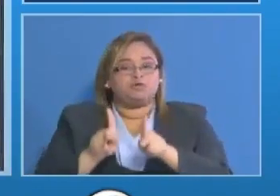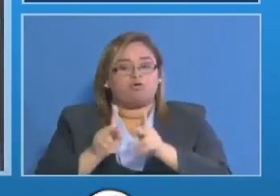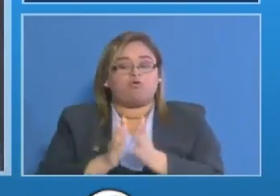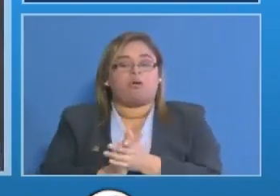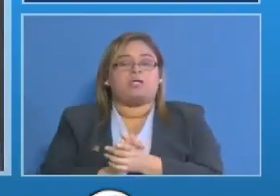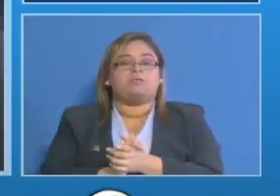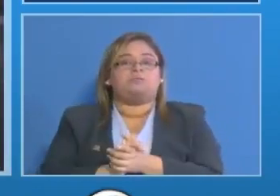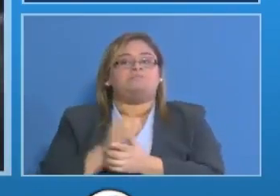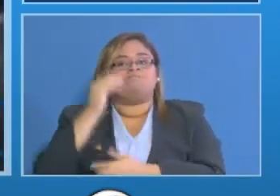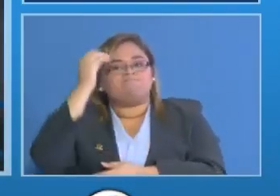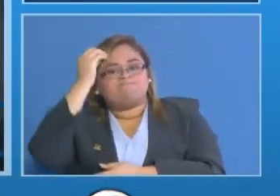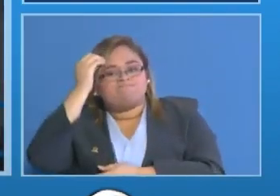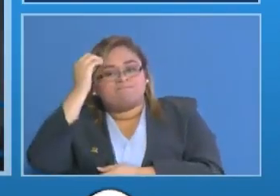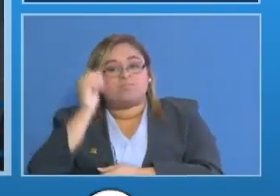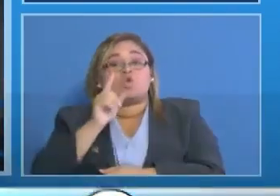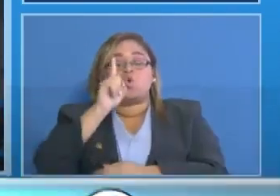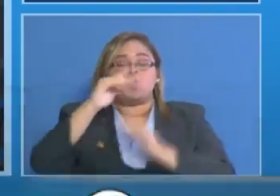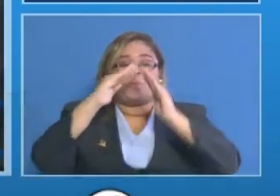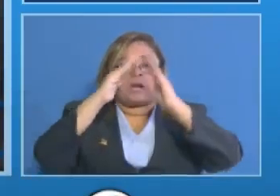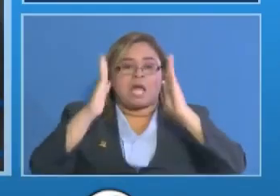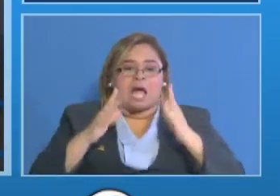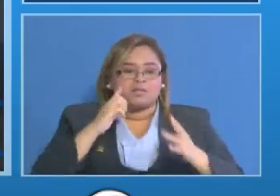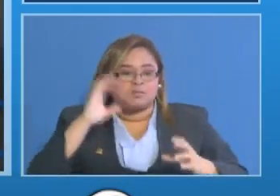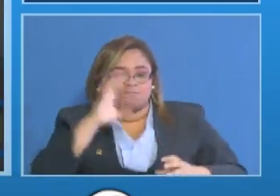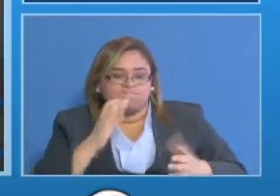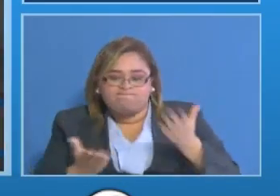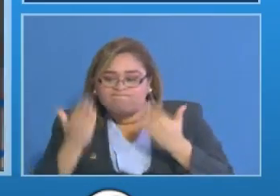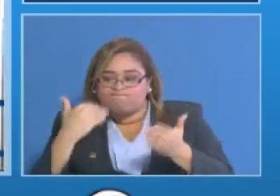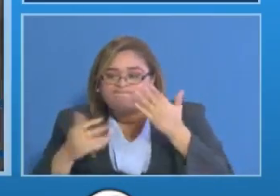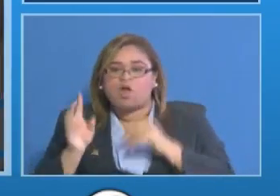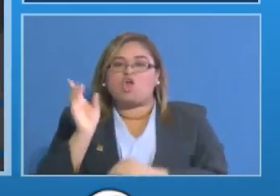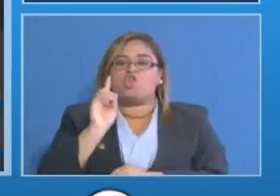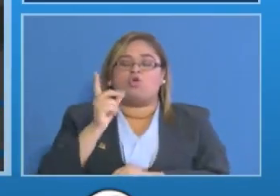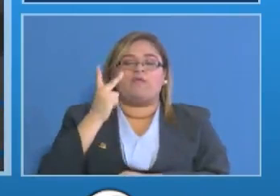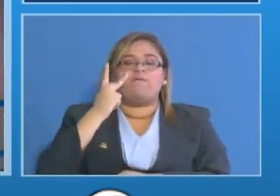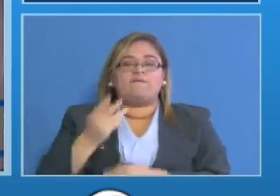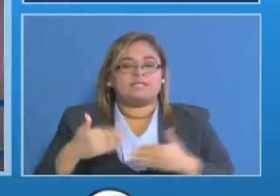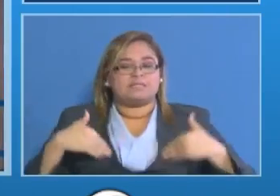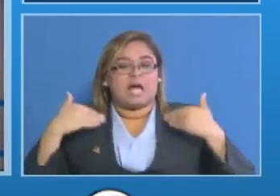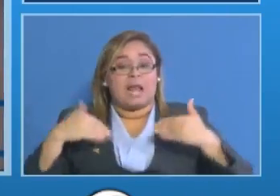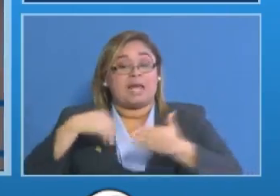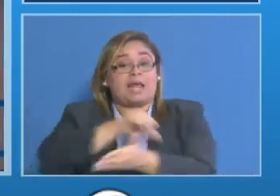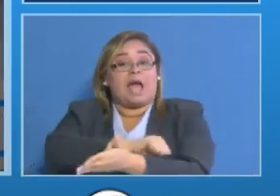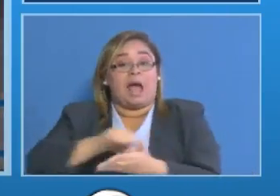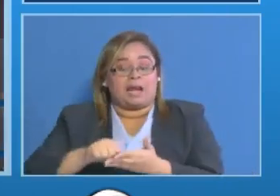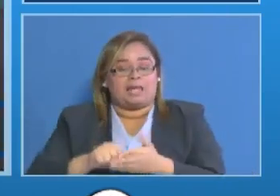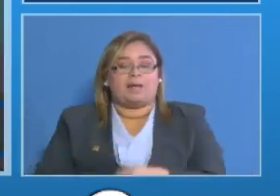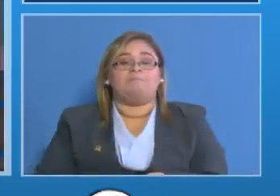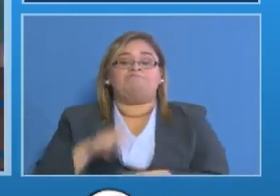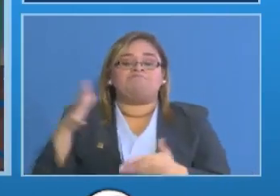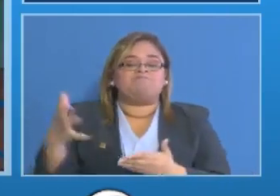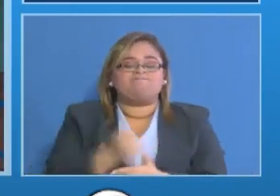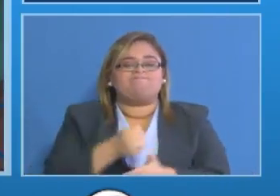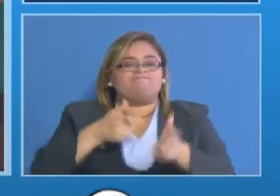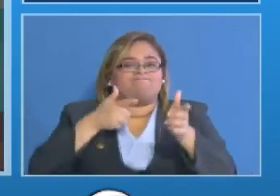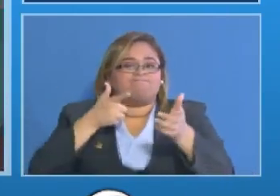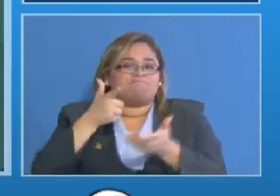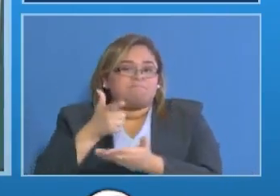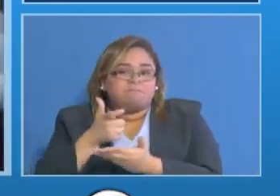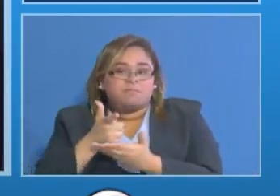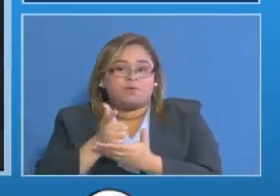considerables un allanamiento realizado en Vistalegre a Reyhan donde se decomisó un fusil y una mini